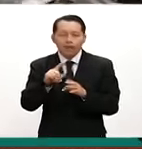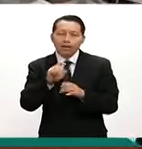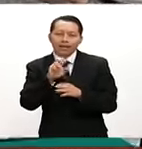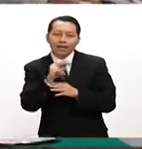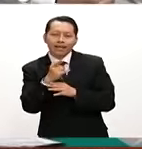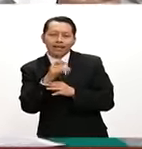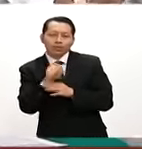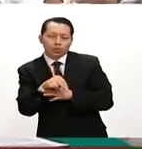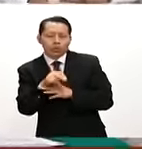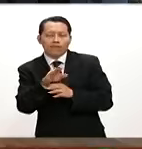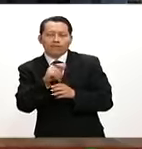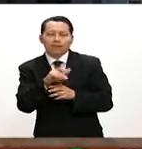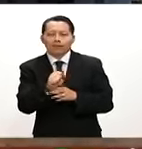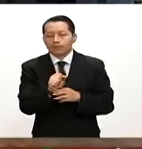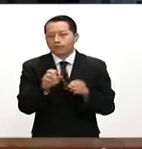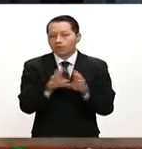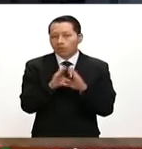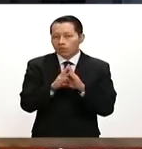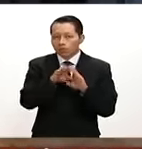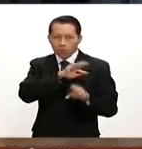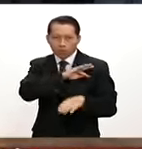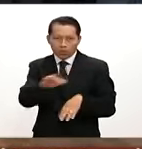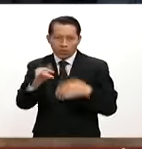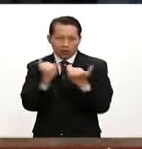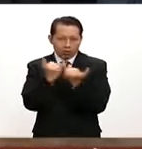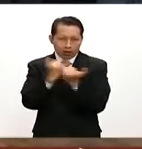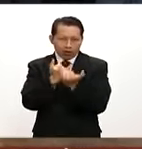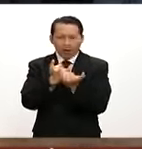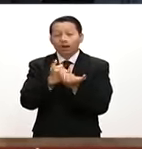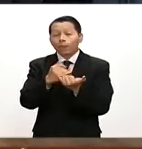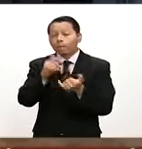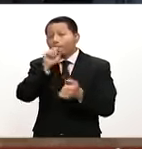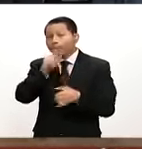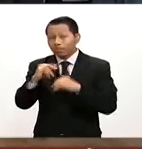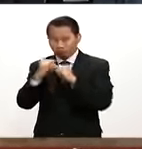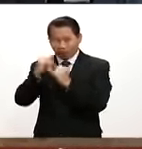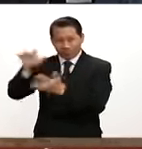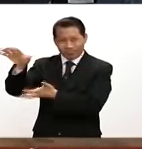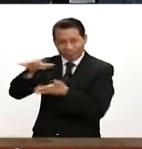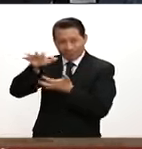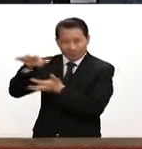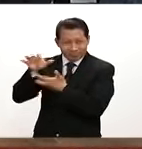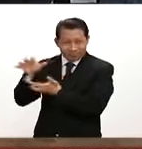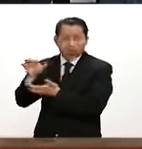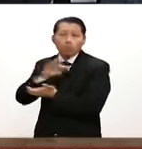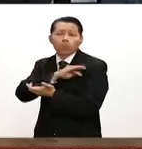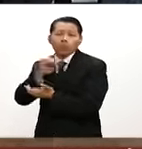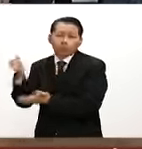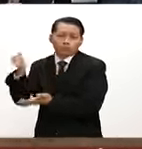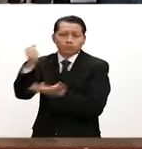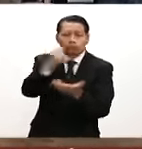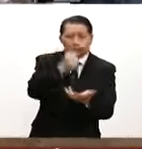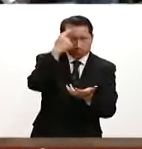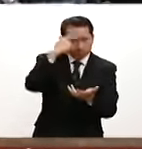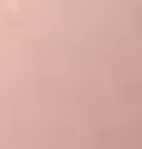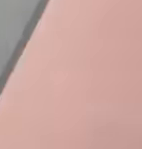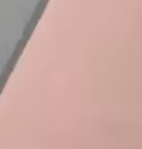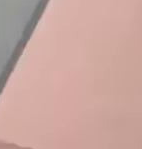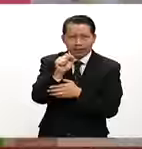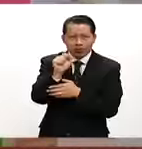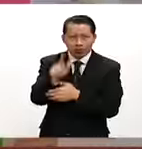para que lo decomisado por esta institución pueda ser donado a la población atendida por la Sede Sol.